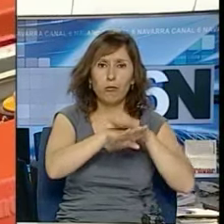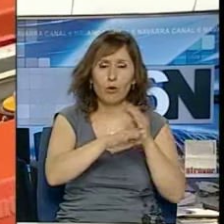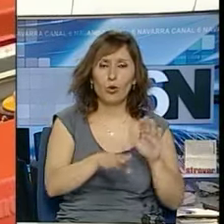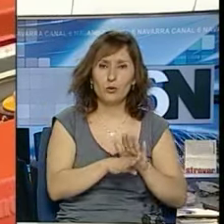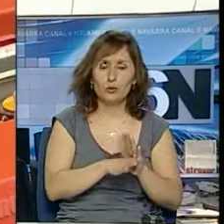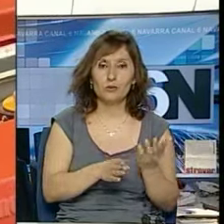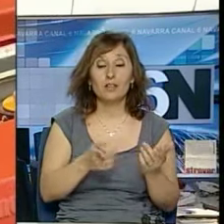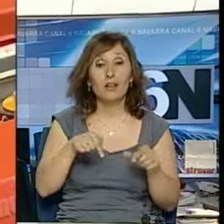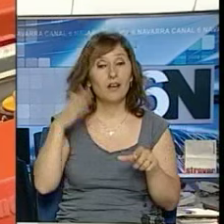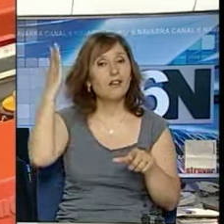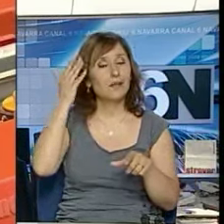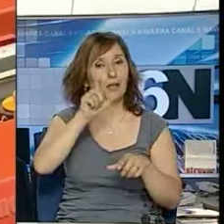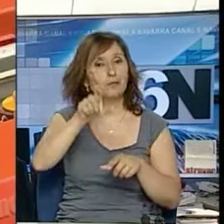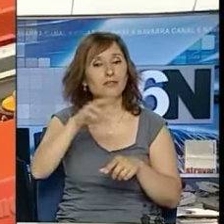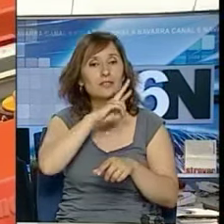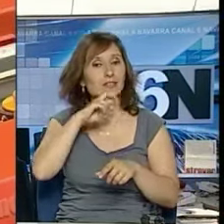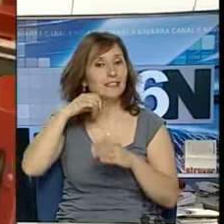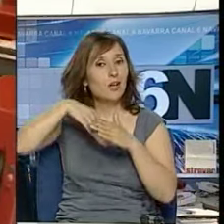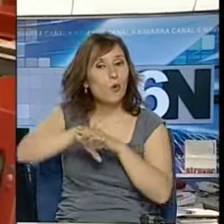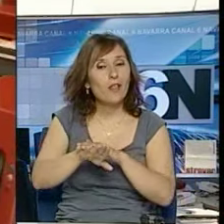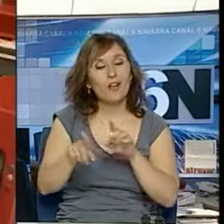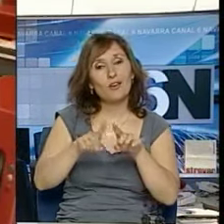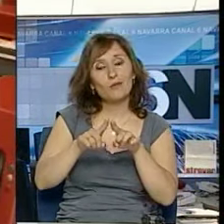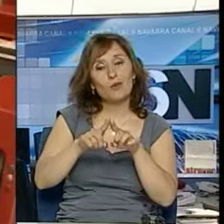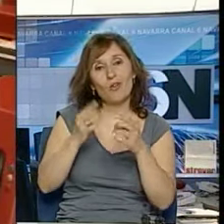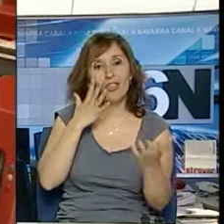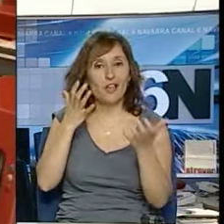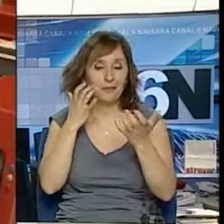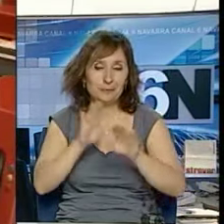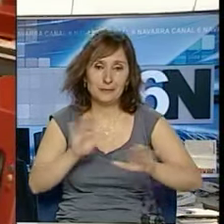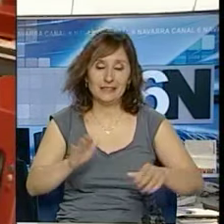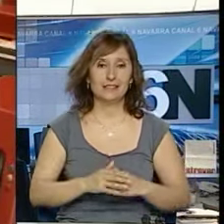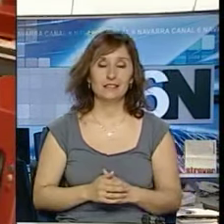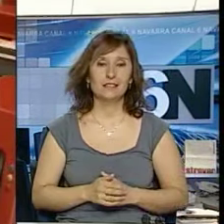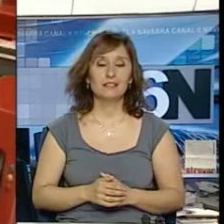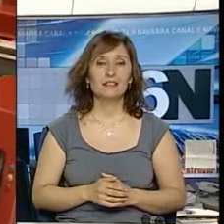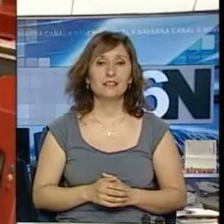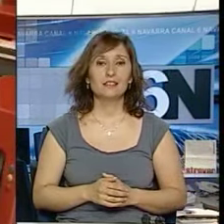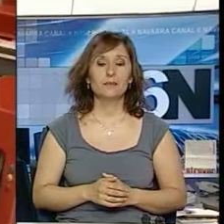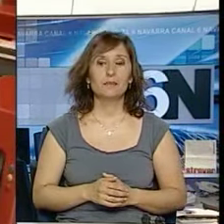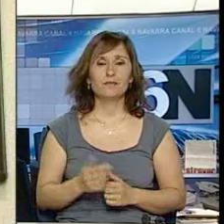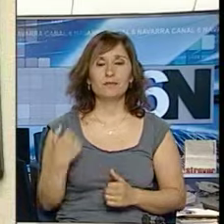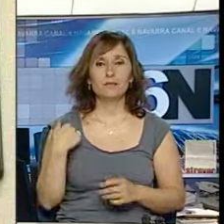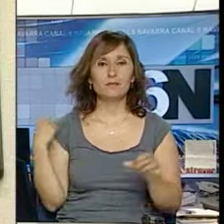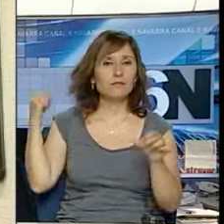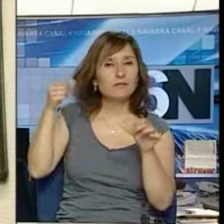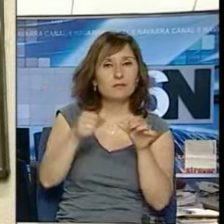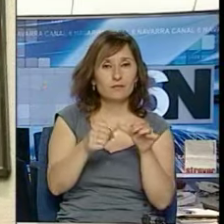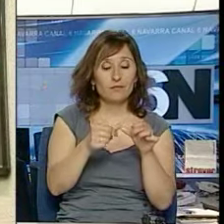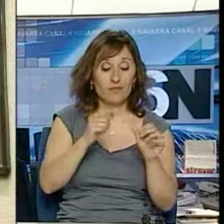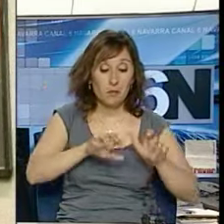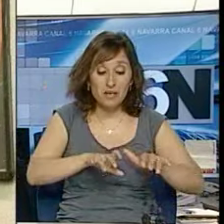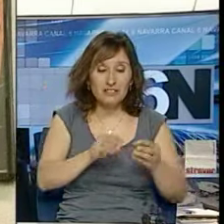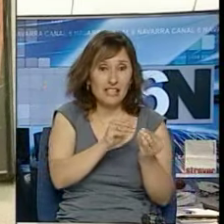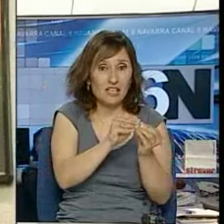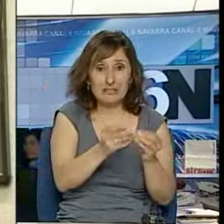todavía hay muchos que las conservan, eso sí, como un elemento decorativo. Ya llevamos años que reparamos muy poca